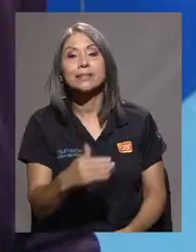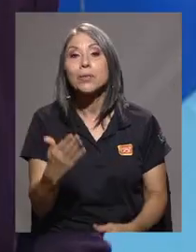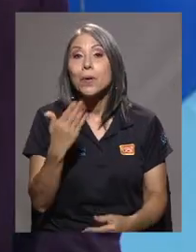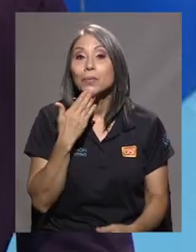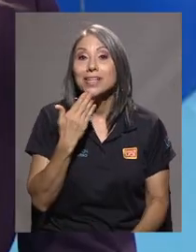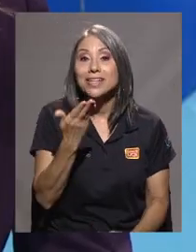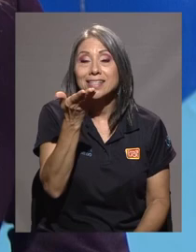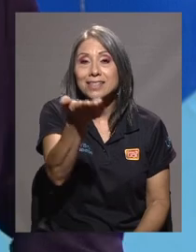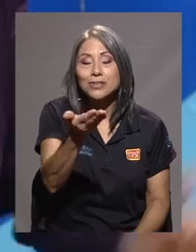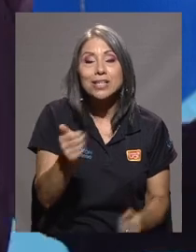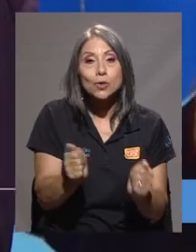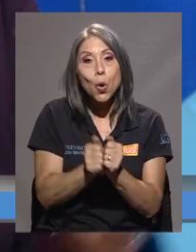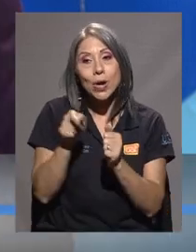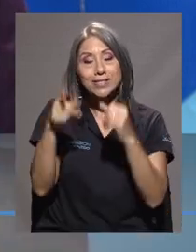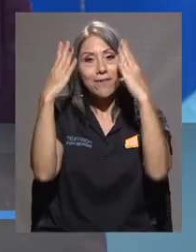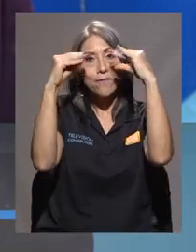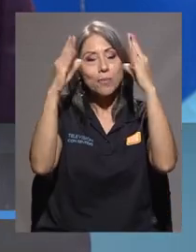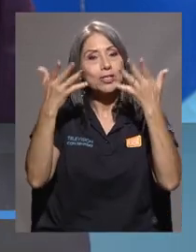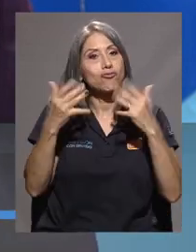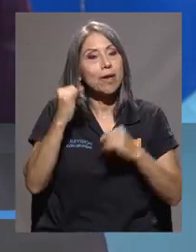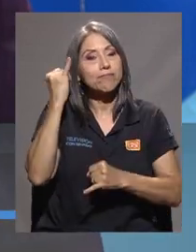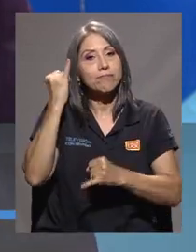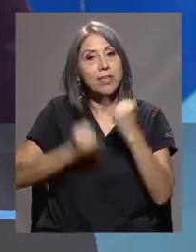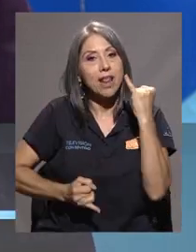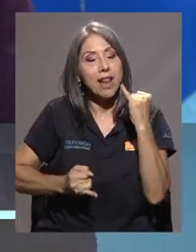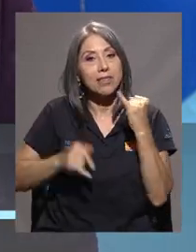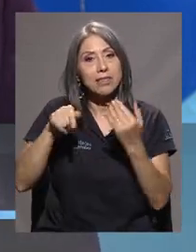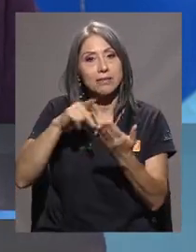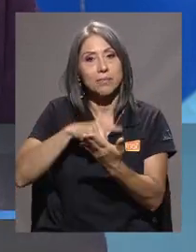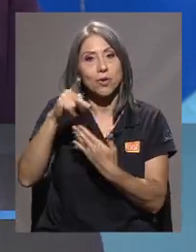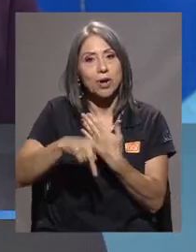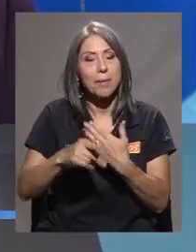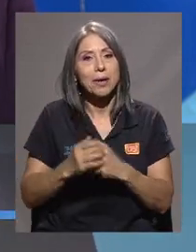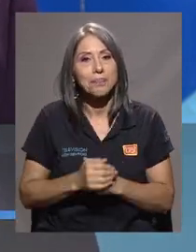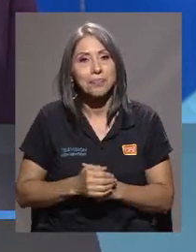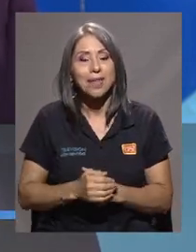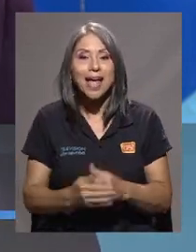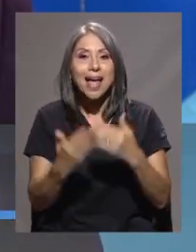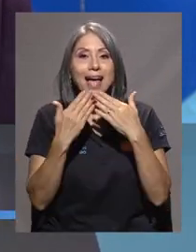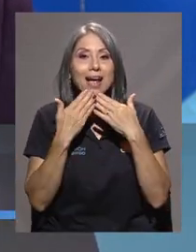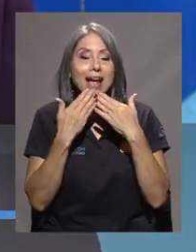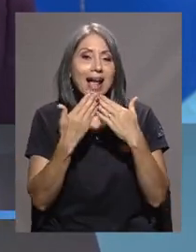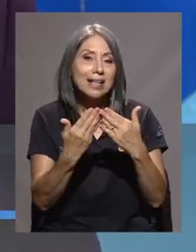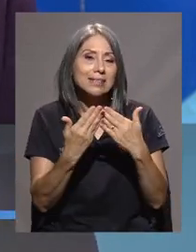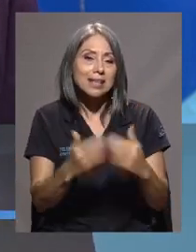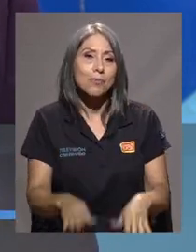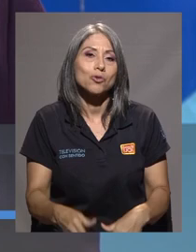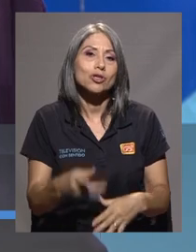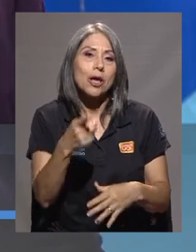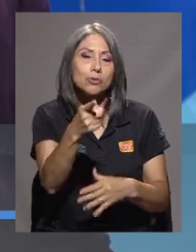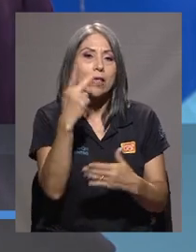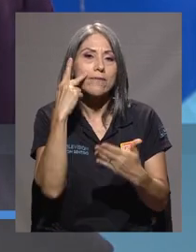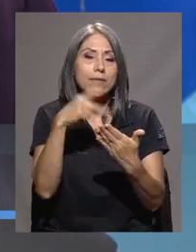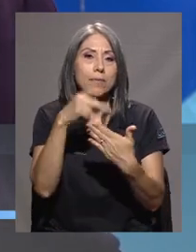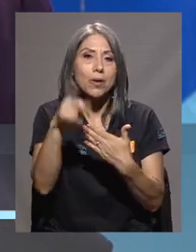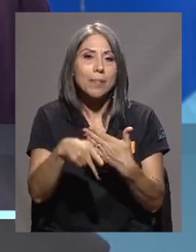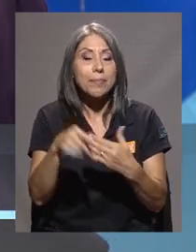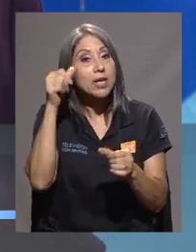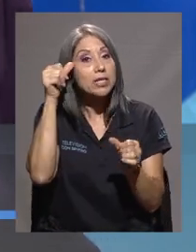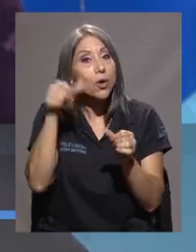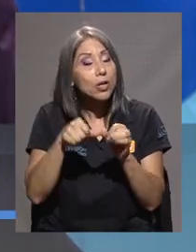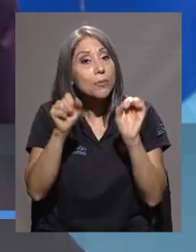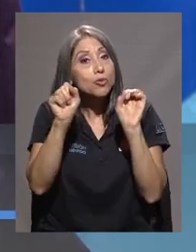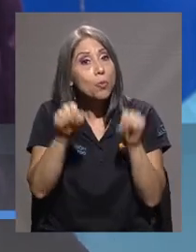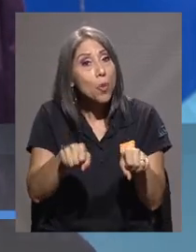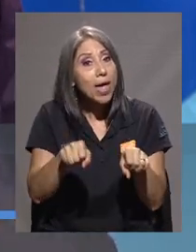Muy bien, muchísimas gracias. Con esta información llegamos entonces al final de este programa. Le agradecemos como siempre mucho su compañía y le